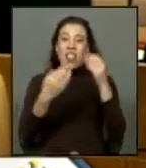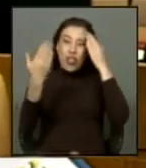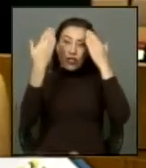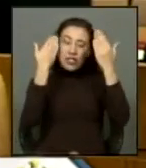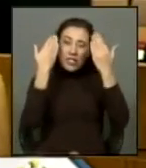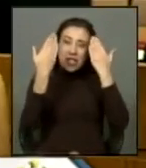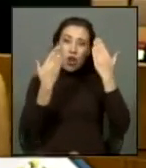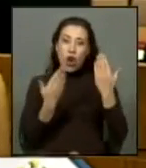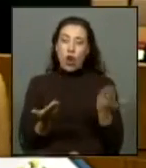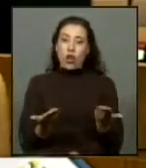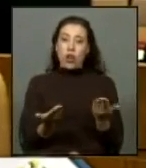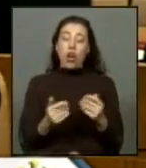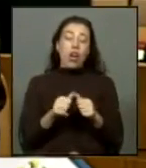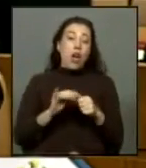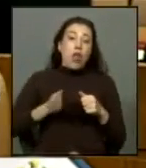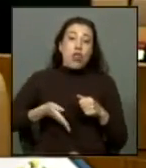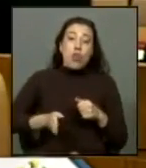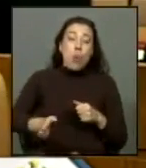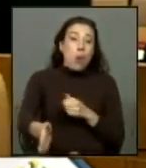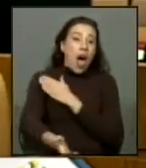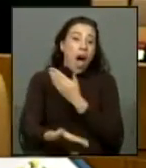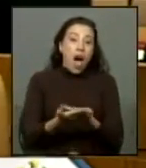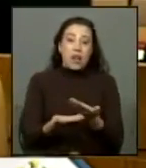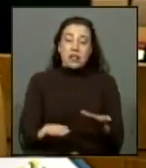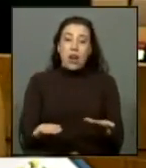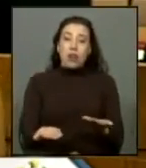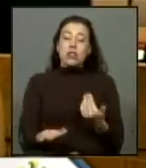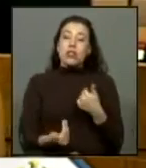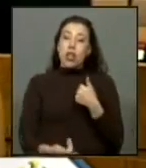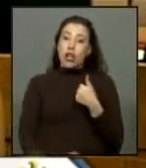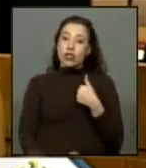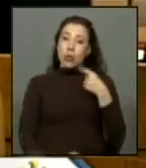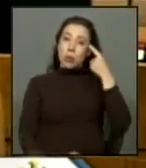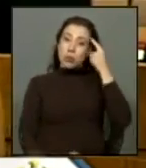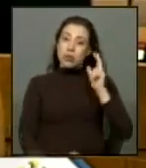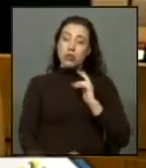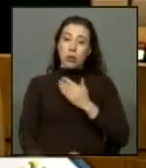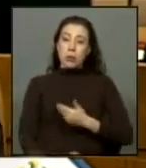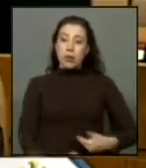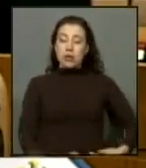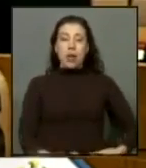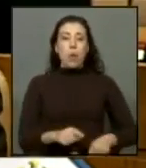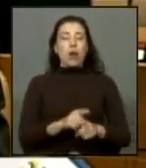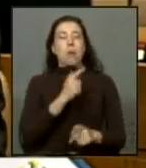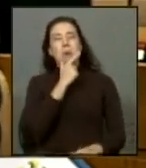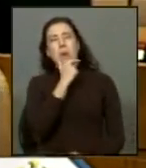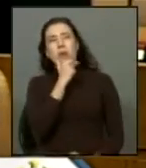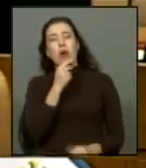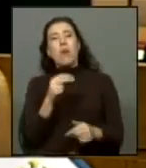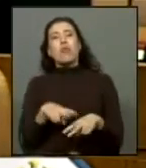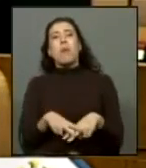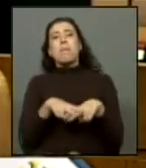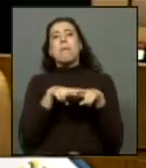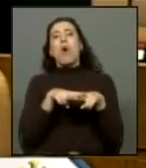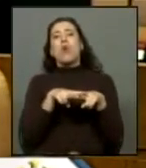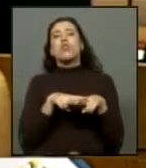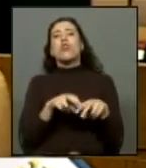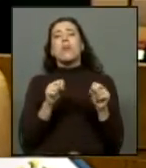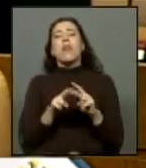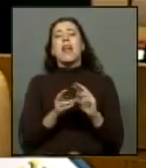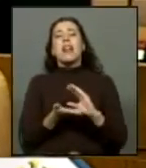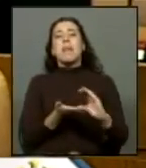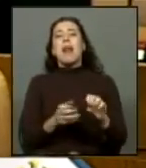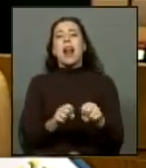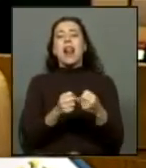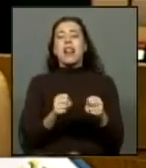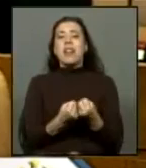que en muchos casos perdura hasta el día de hoy por lo tanto a mí me parece señor presidente que cuestionar acá el monto en el cual se podría reparar ese